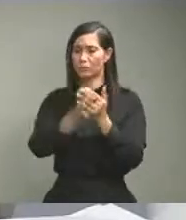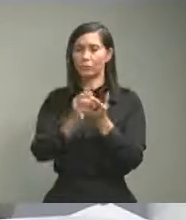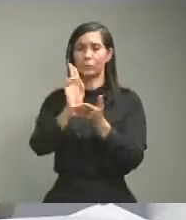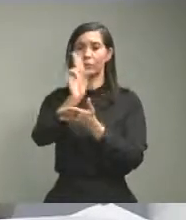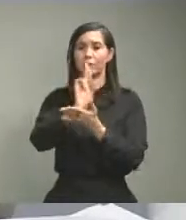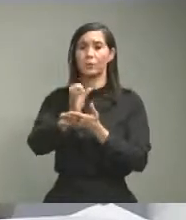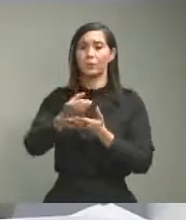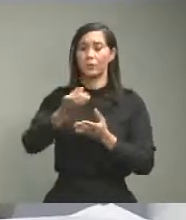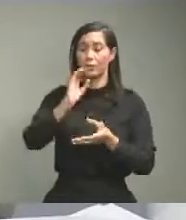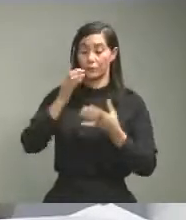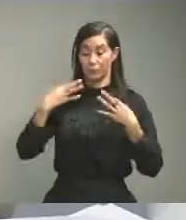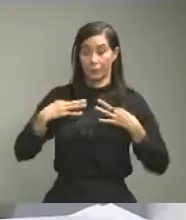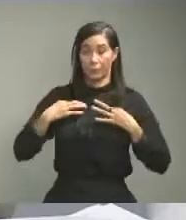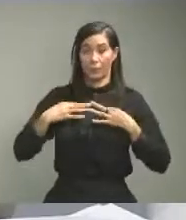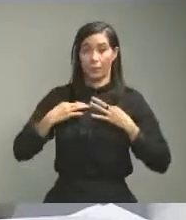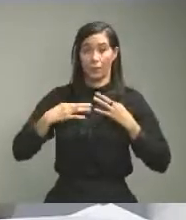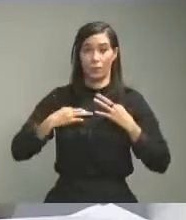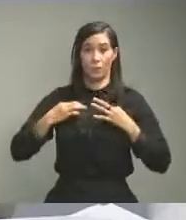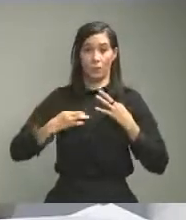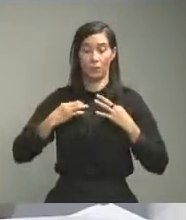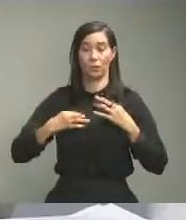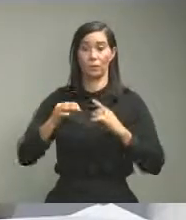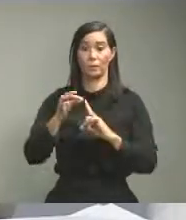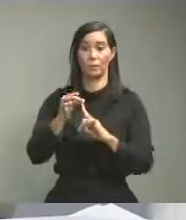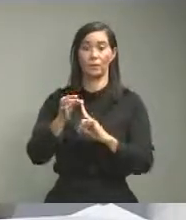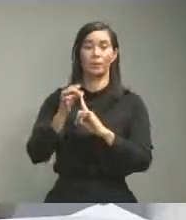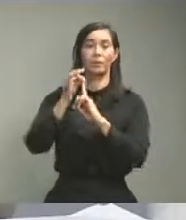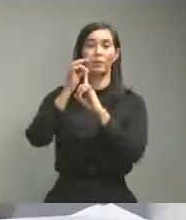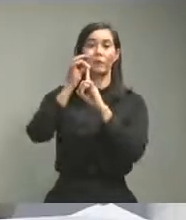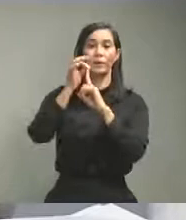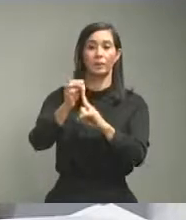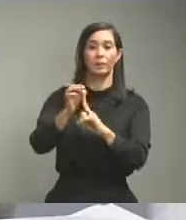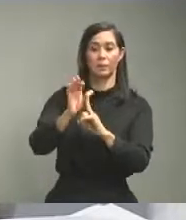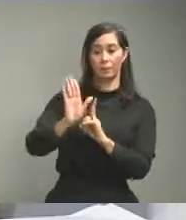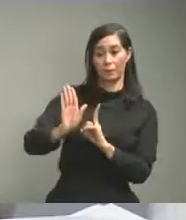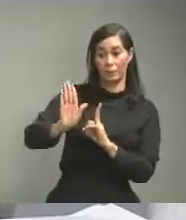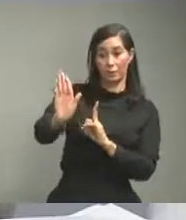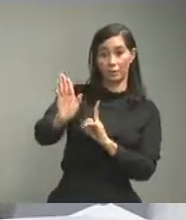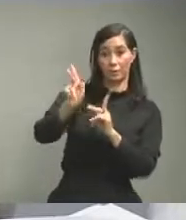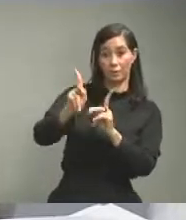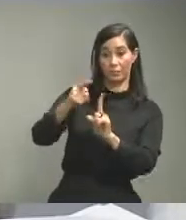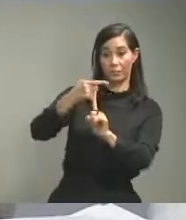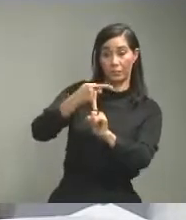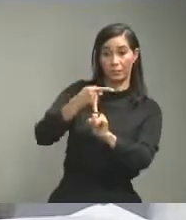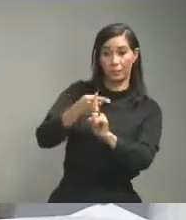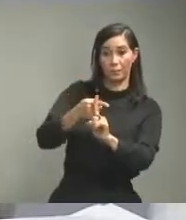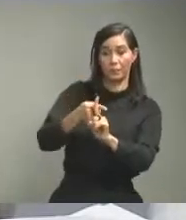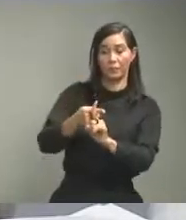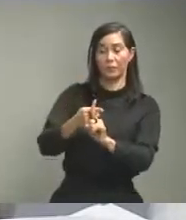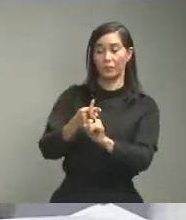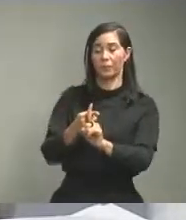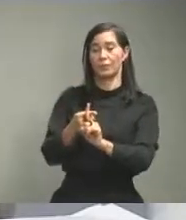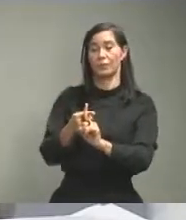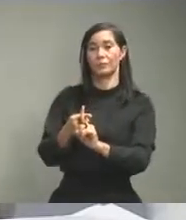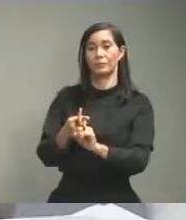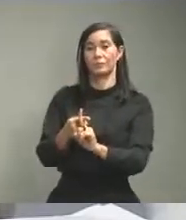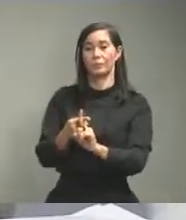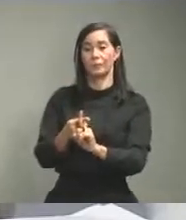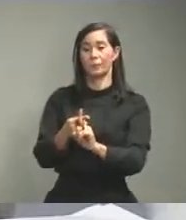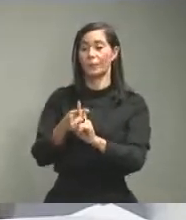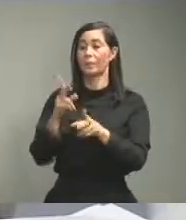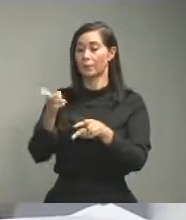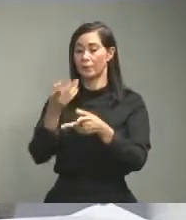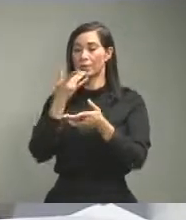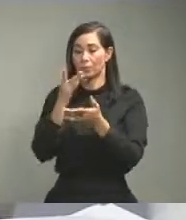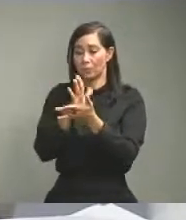y ropas especiales solamente para esas personas y producir las medidas